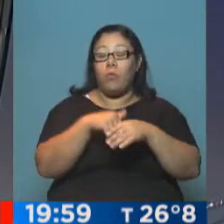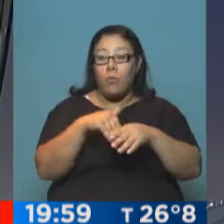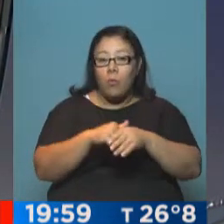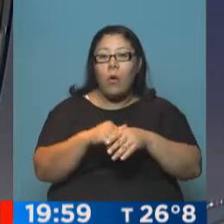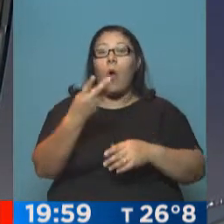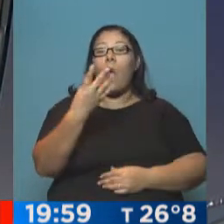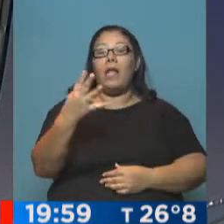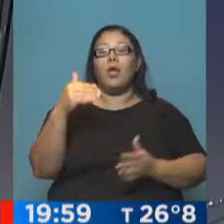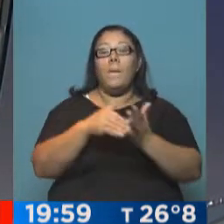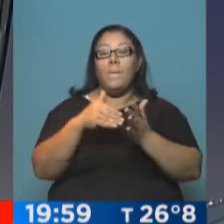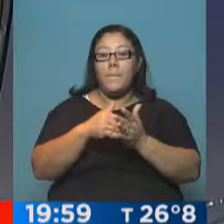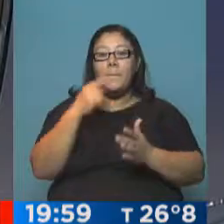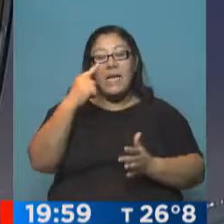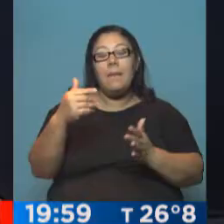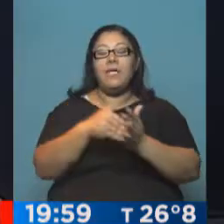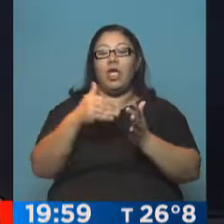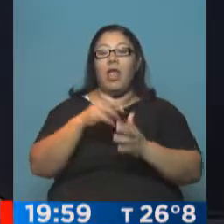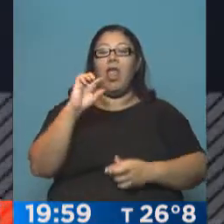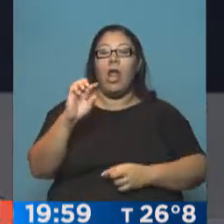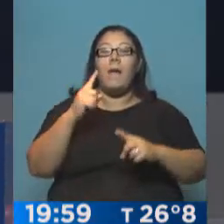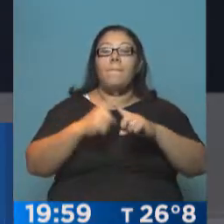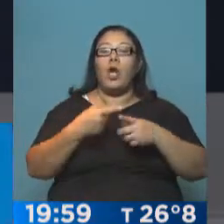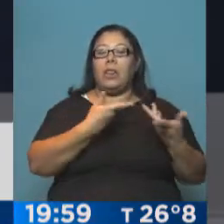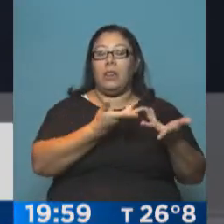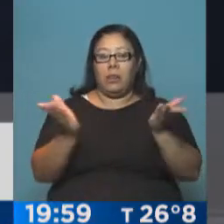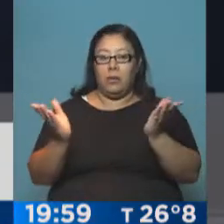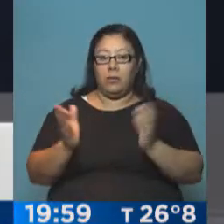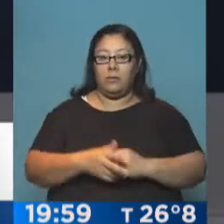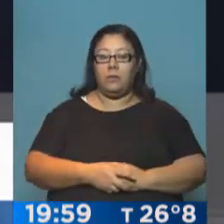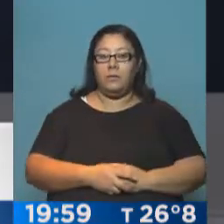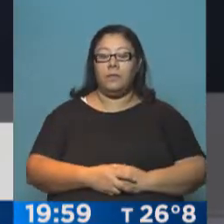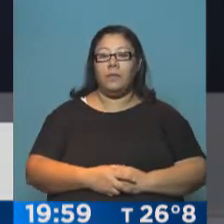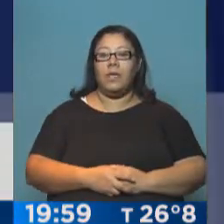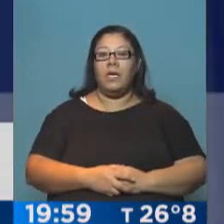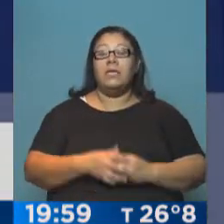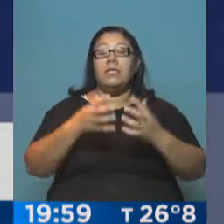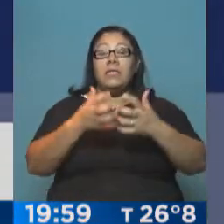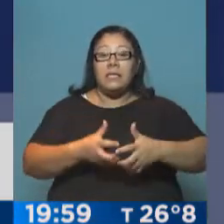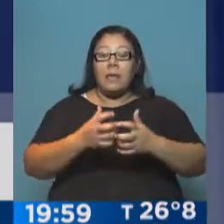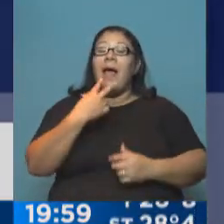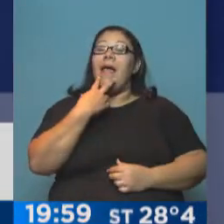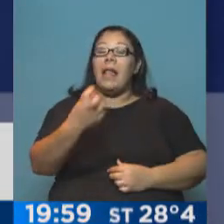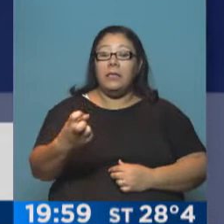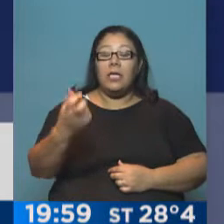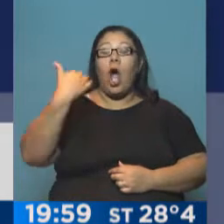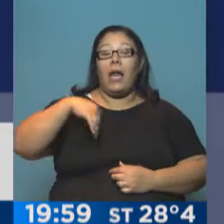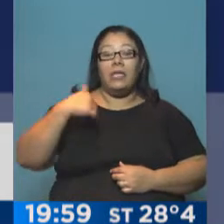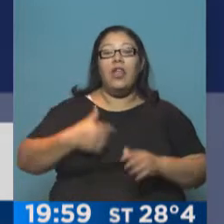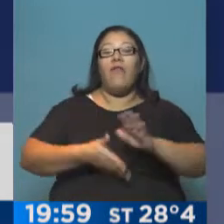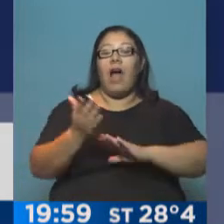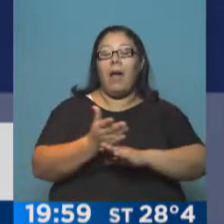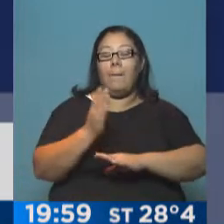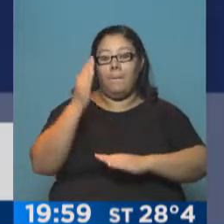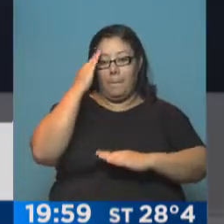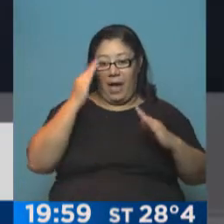reasignarlos a tareas sociales. El sistema eléctrico argentino está al borde del colapso y